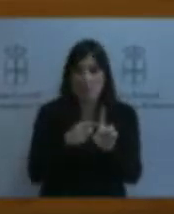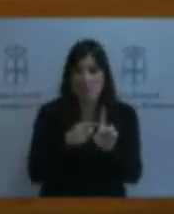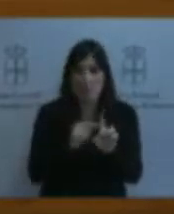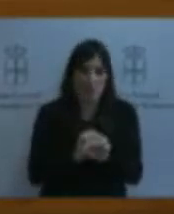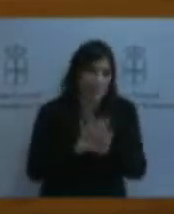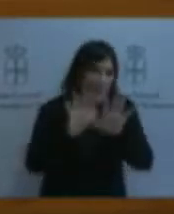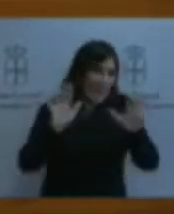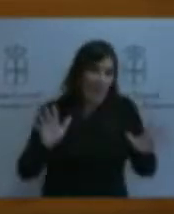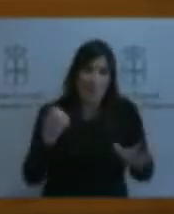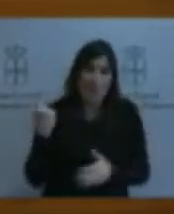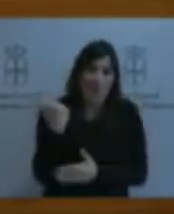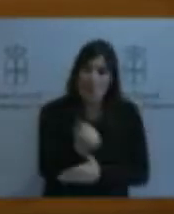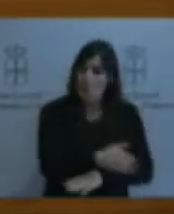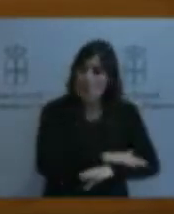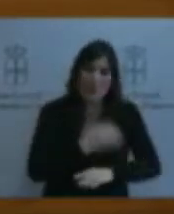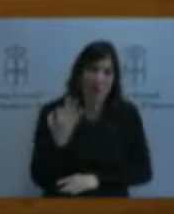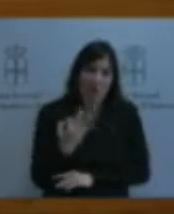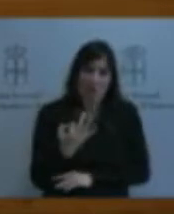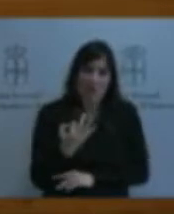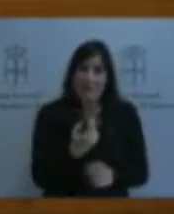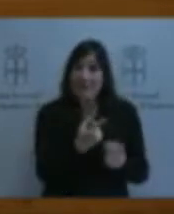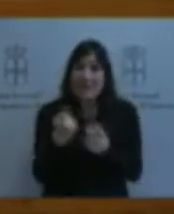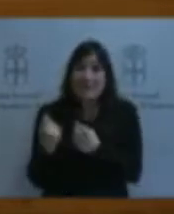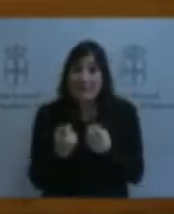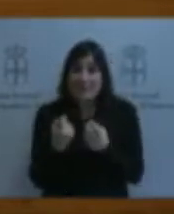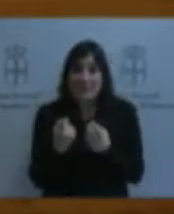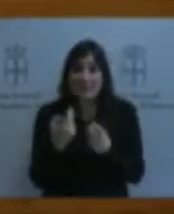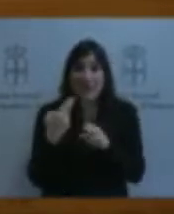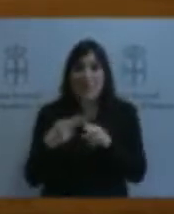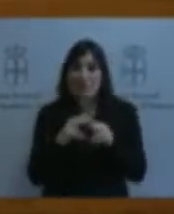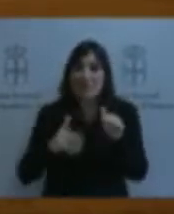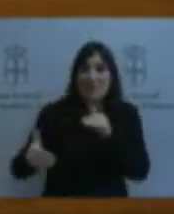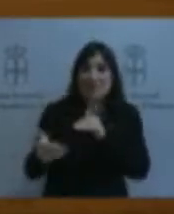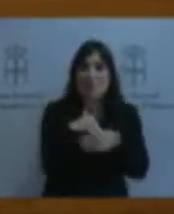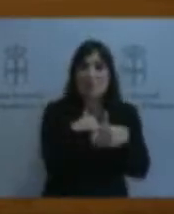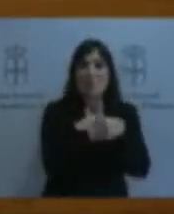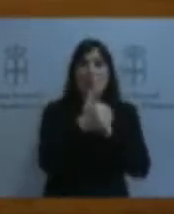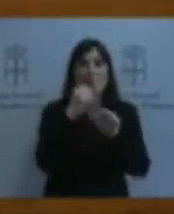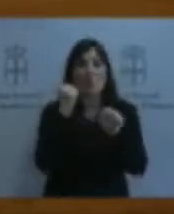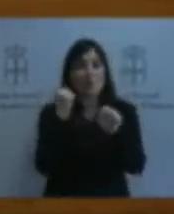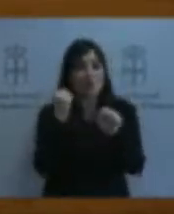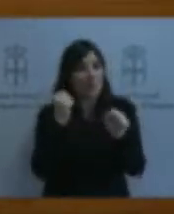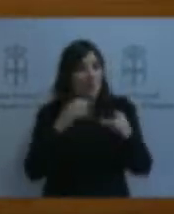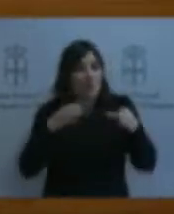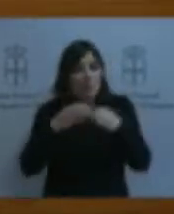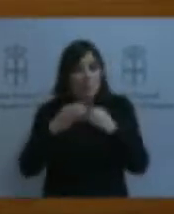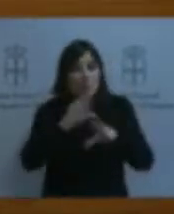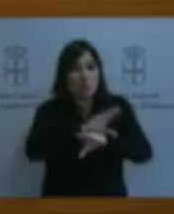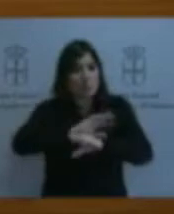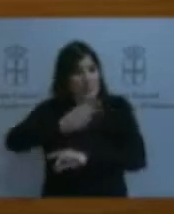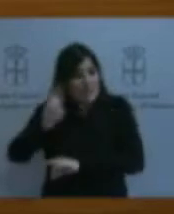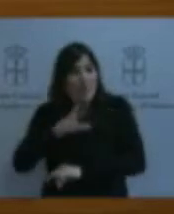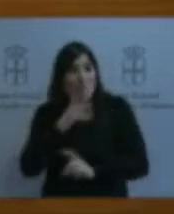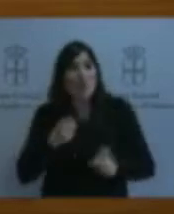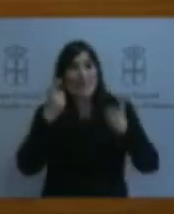necesitan políticas transversales, trabajadas desde todas las Administraciones para conseguir incluir alimentos provenientes de